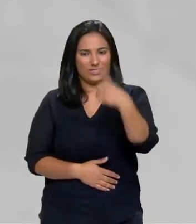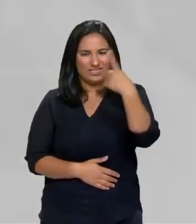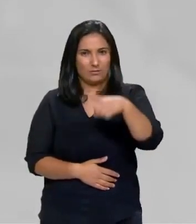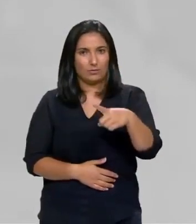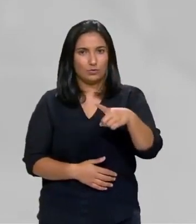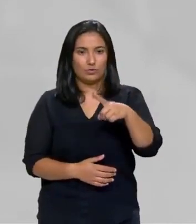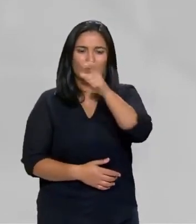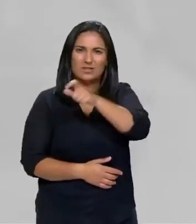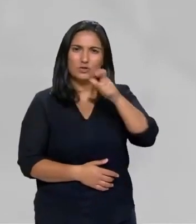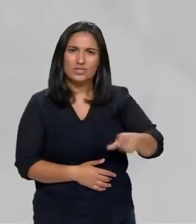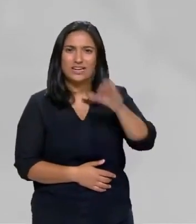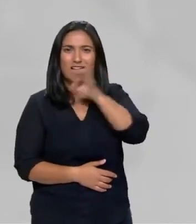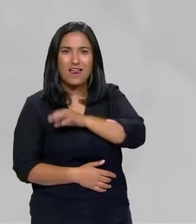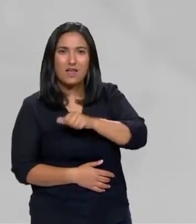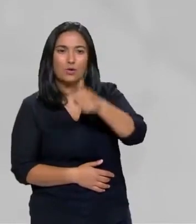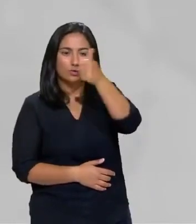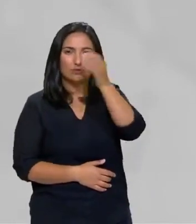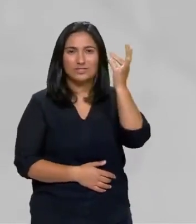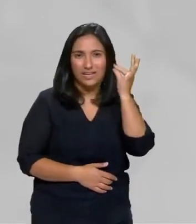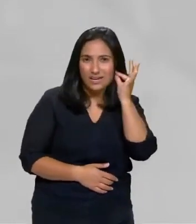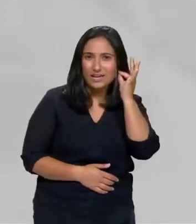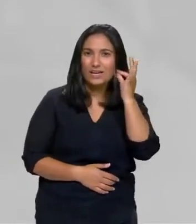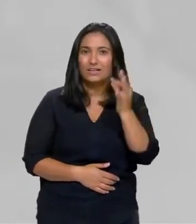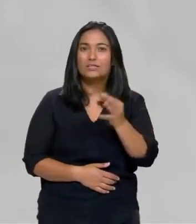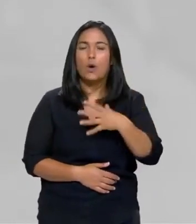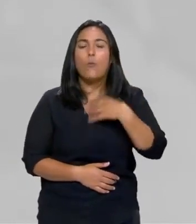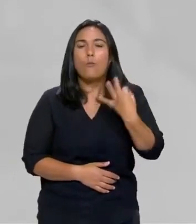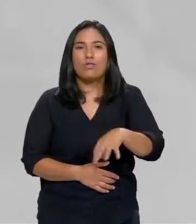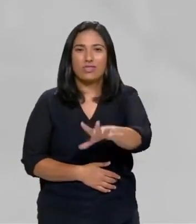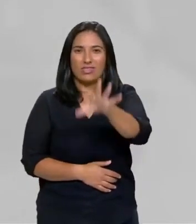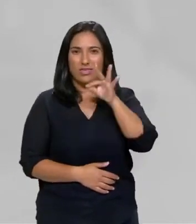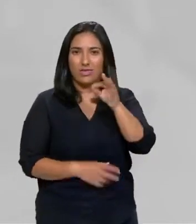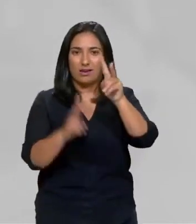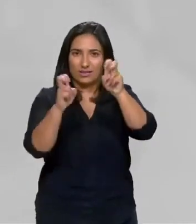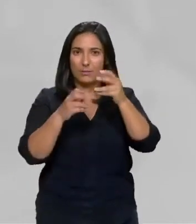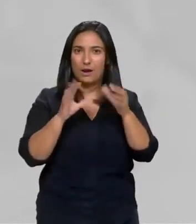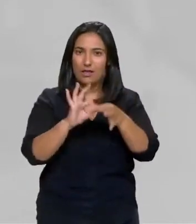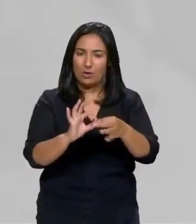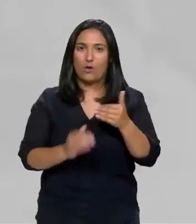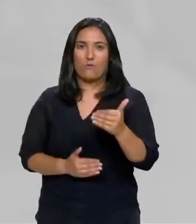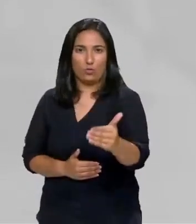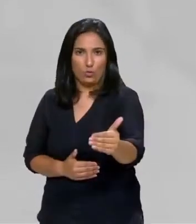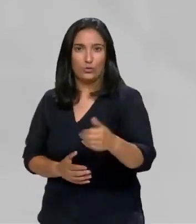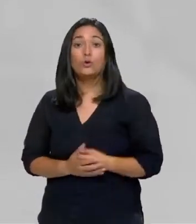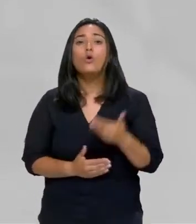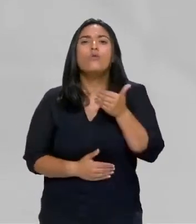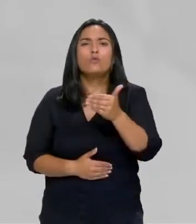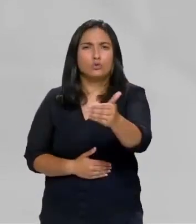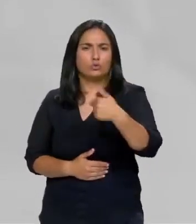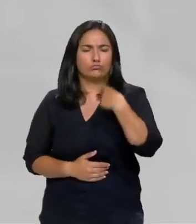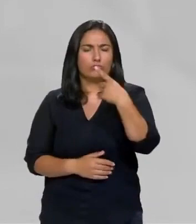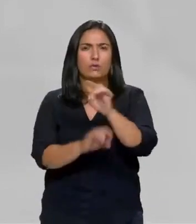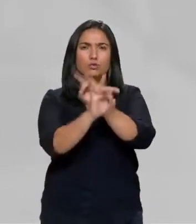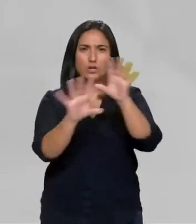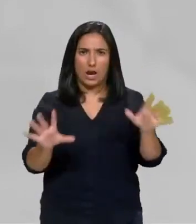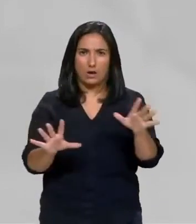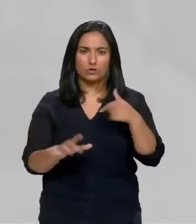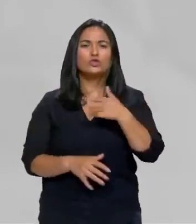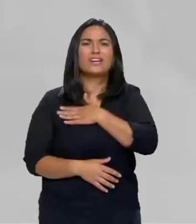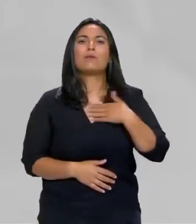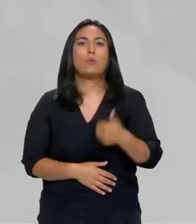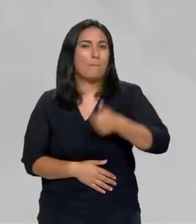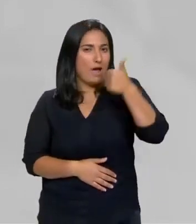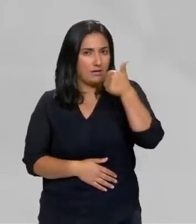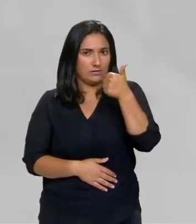galegos e as galegas para tomar decisións sobre o noso futuro. Un futuro no que o decimos con claridade, nos aspiramos a máis.